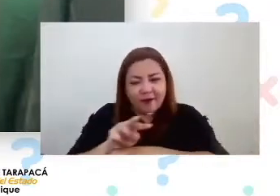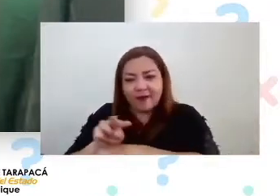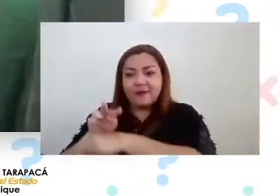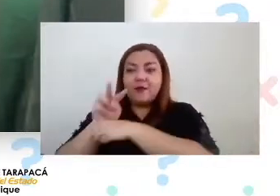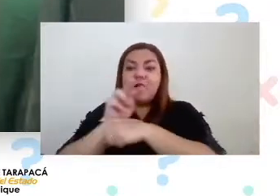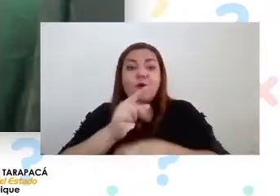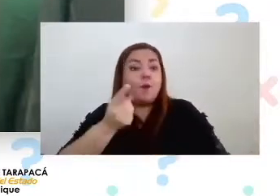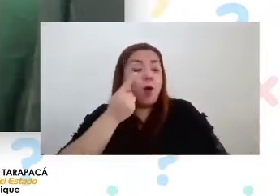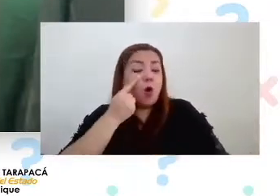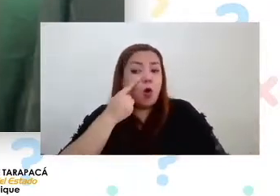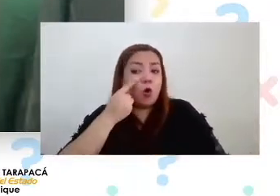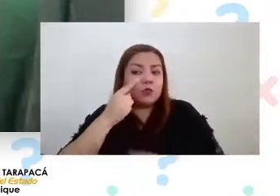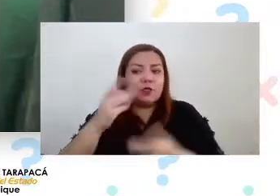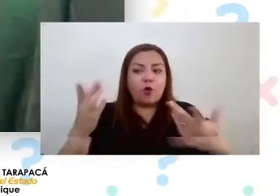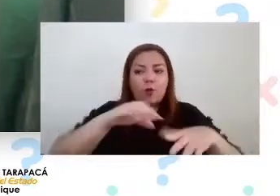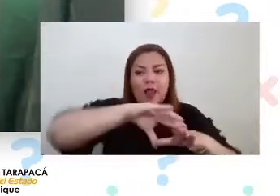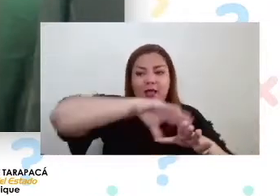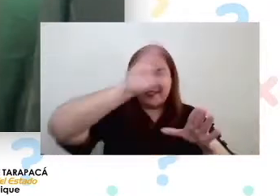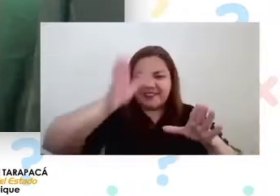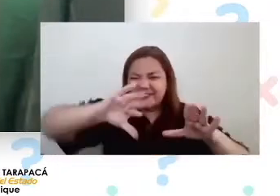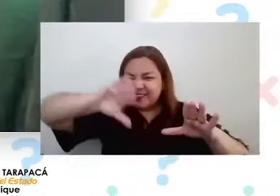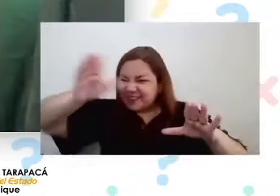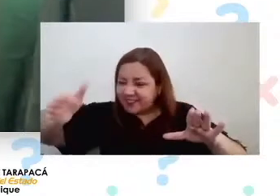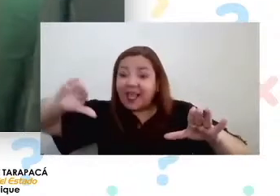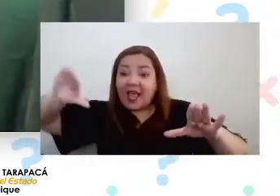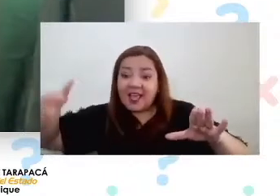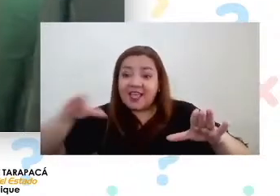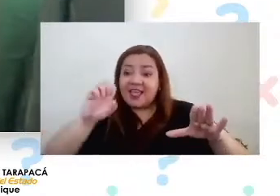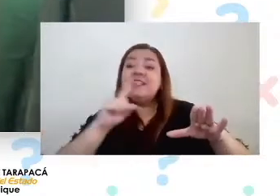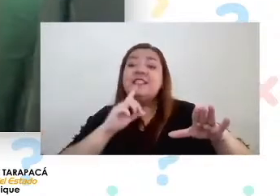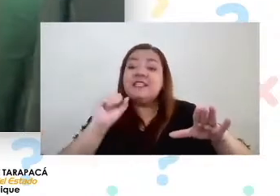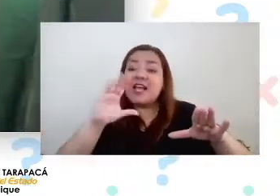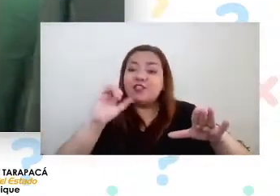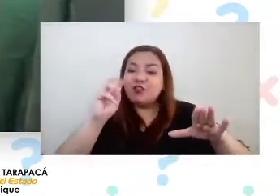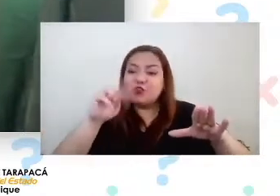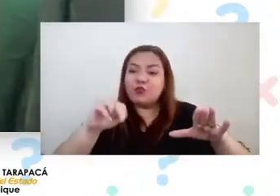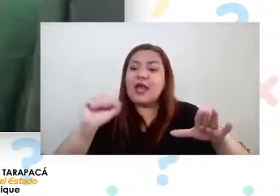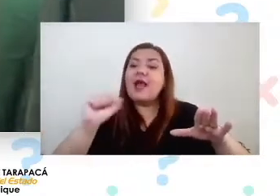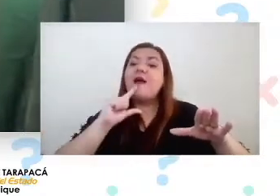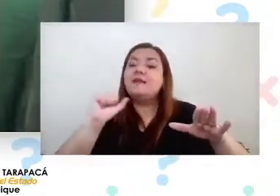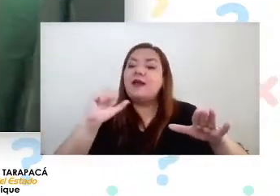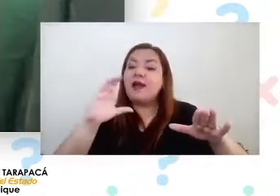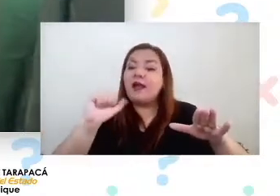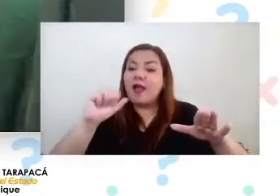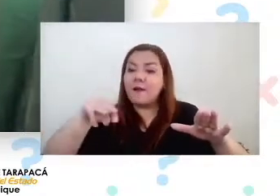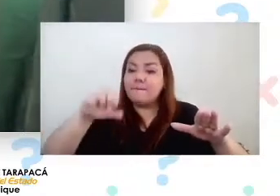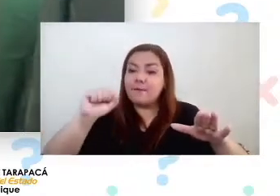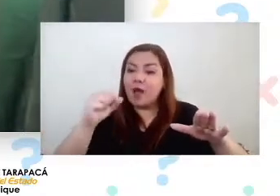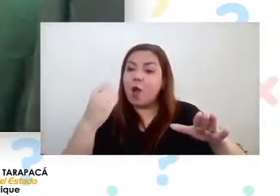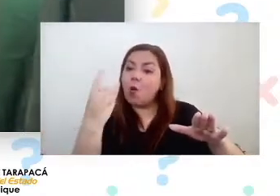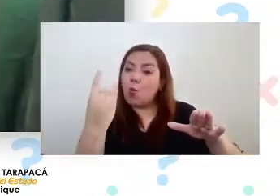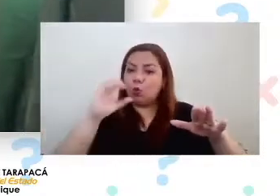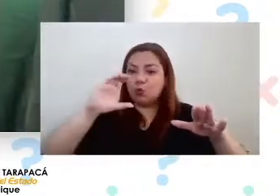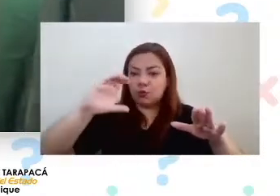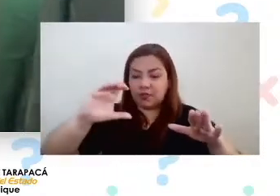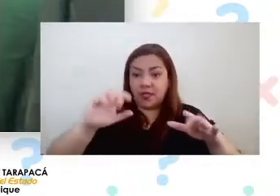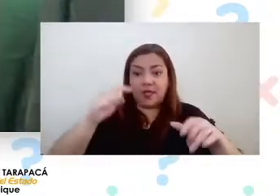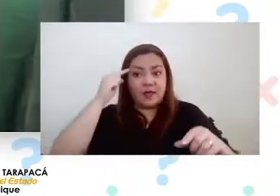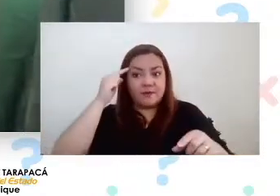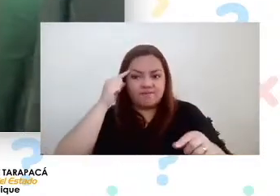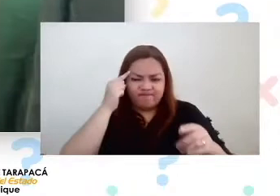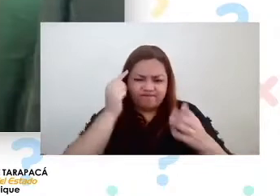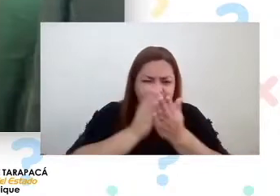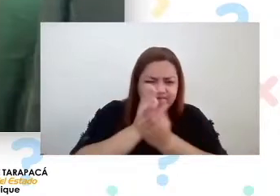estación Atacama-Use, que busca preservar y estudiar este ecosistema que aún no se comprende en su